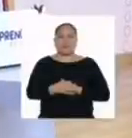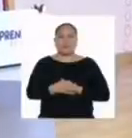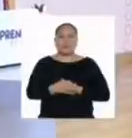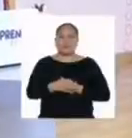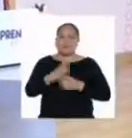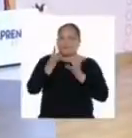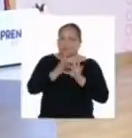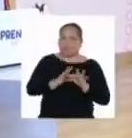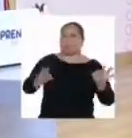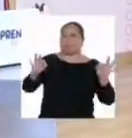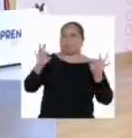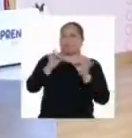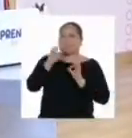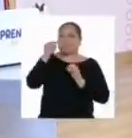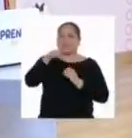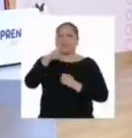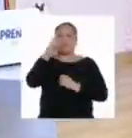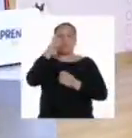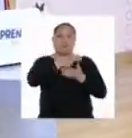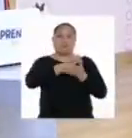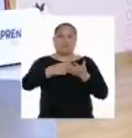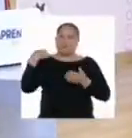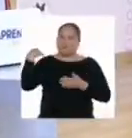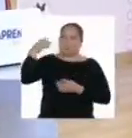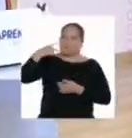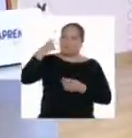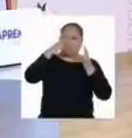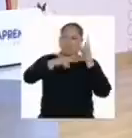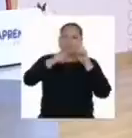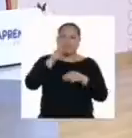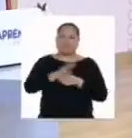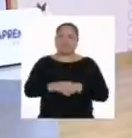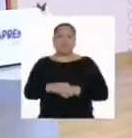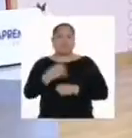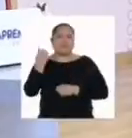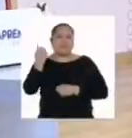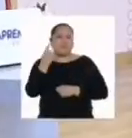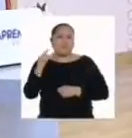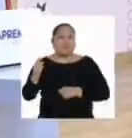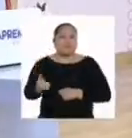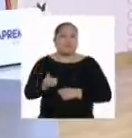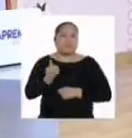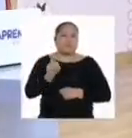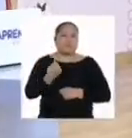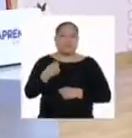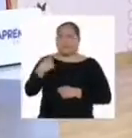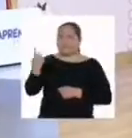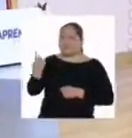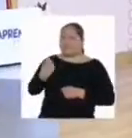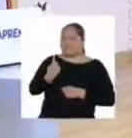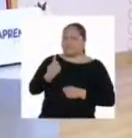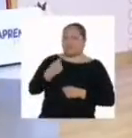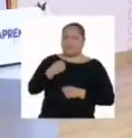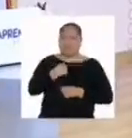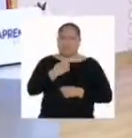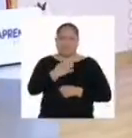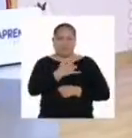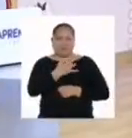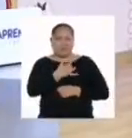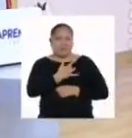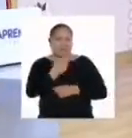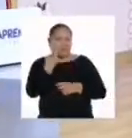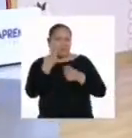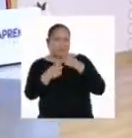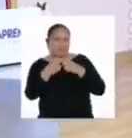¿Qué importante han sido estas dos últimas semanas para darnos cuenta que no somos los únicos ni las únicas que hemos pasado por